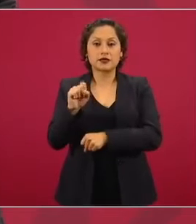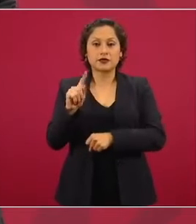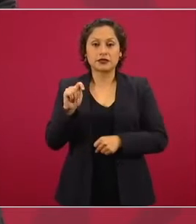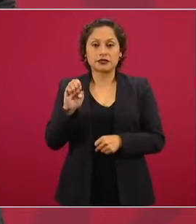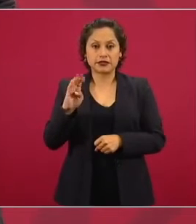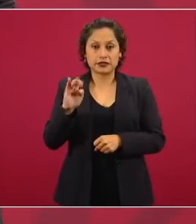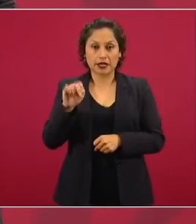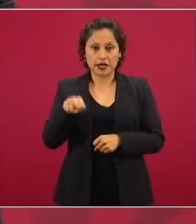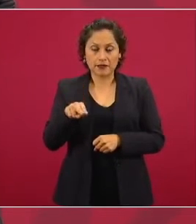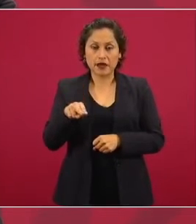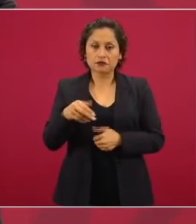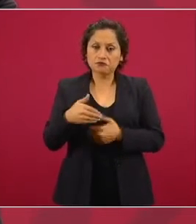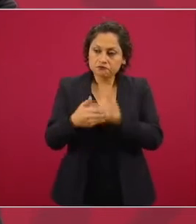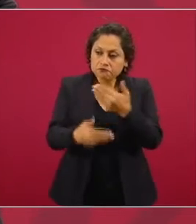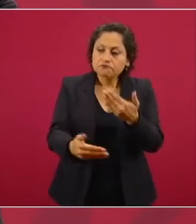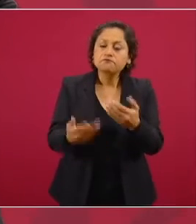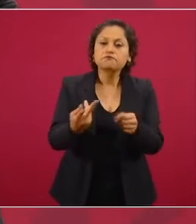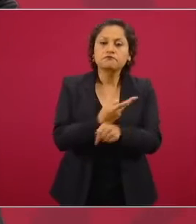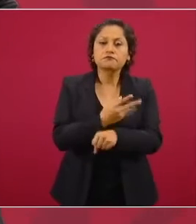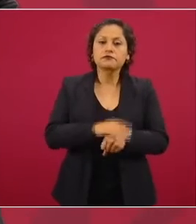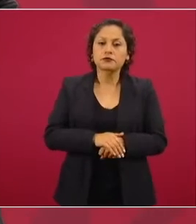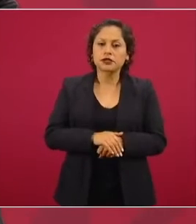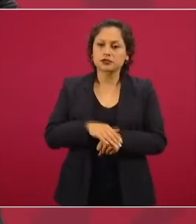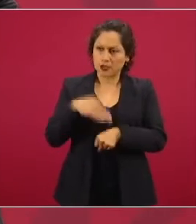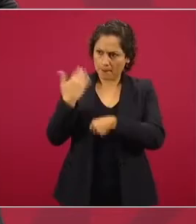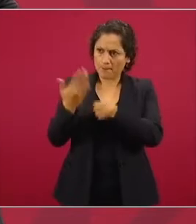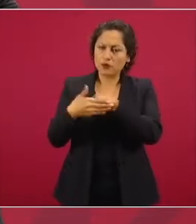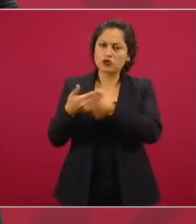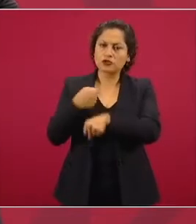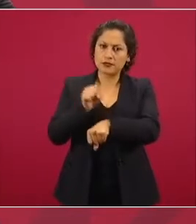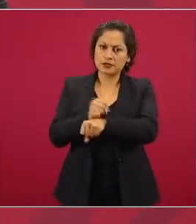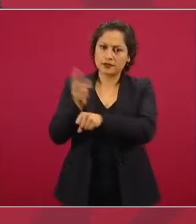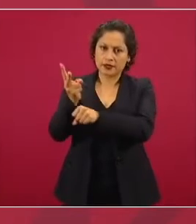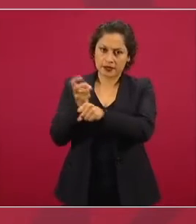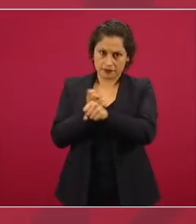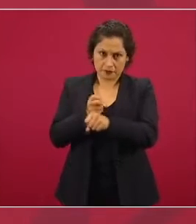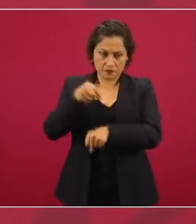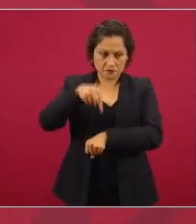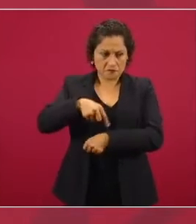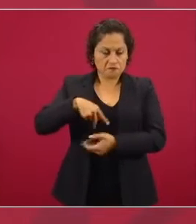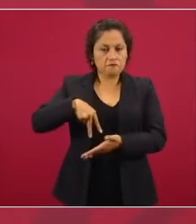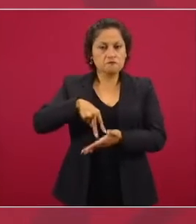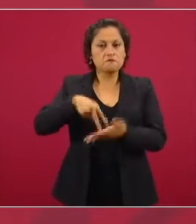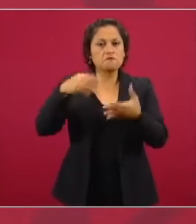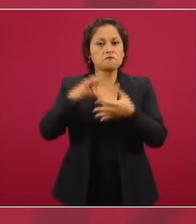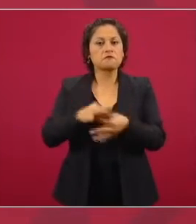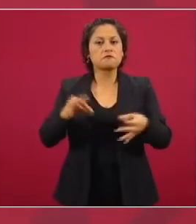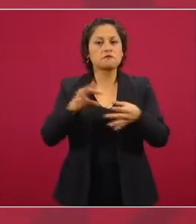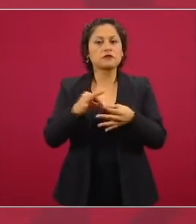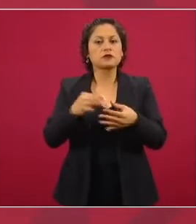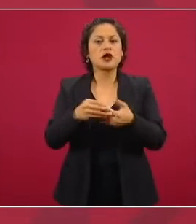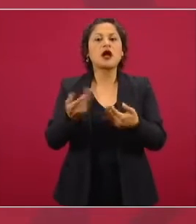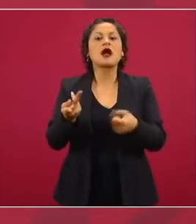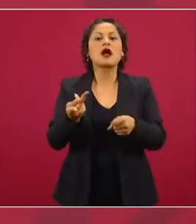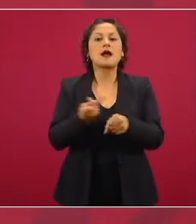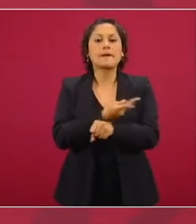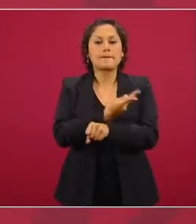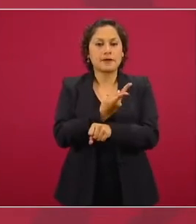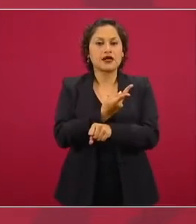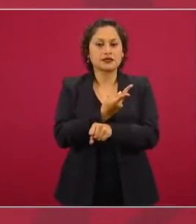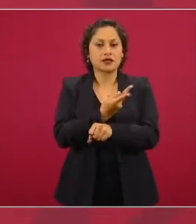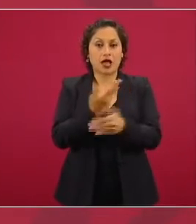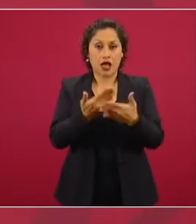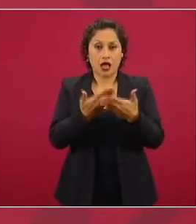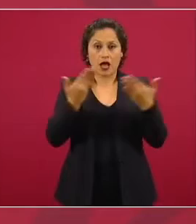Lo invitamos la semana próxima. ¿Cómo va este sistema